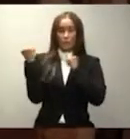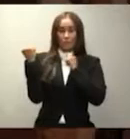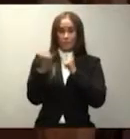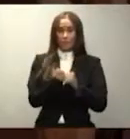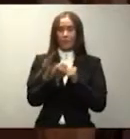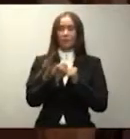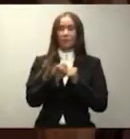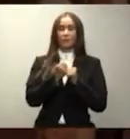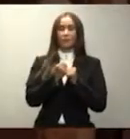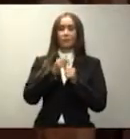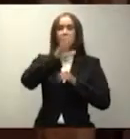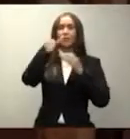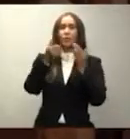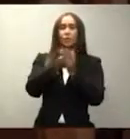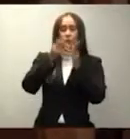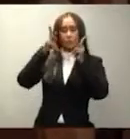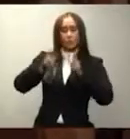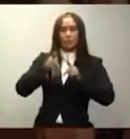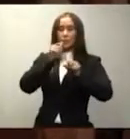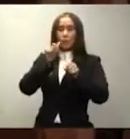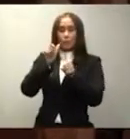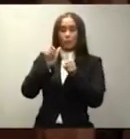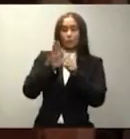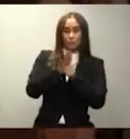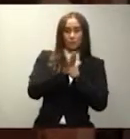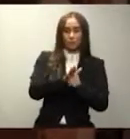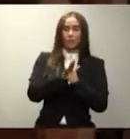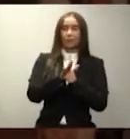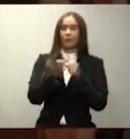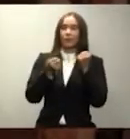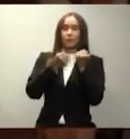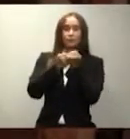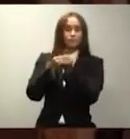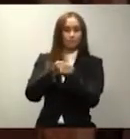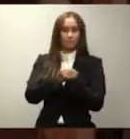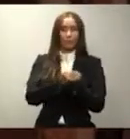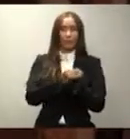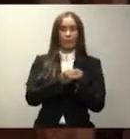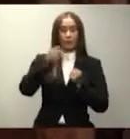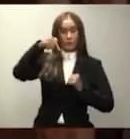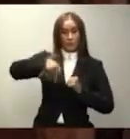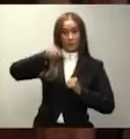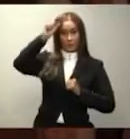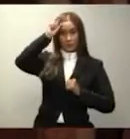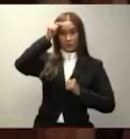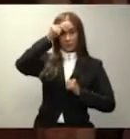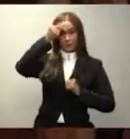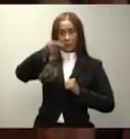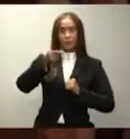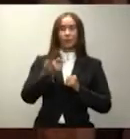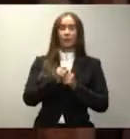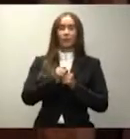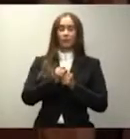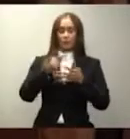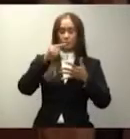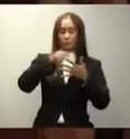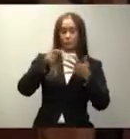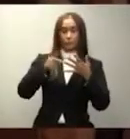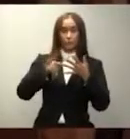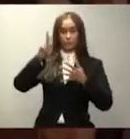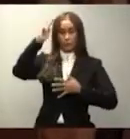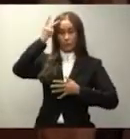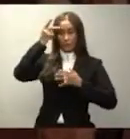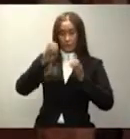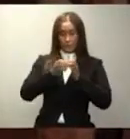compromiso, lucha y solidaridad. Desde el gobierno, estamos poniendo en marcha numerosas políticas públicas para